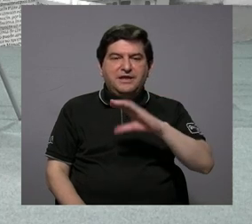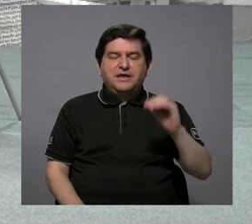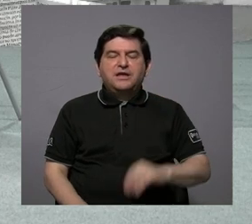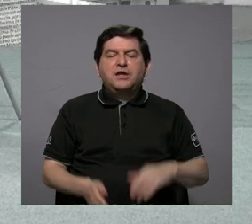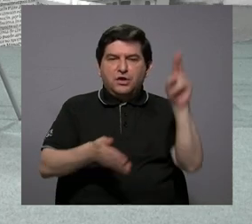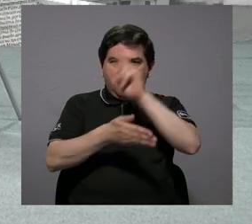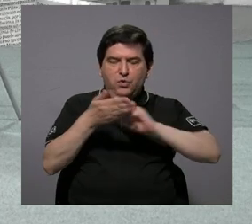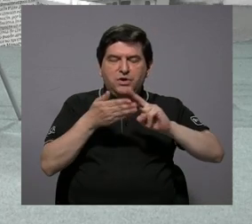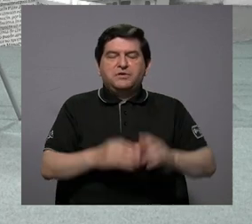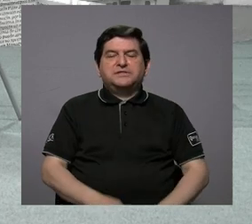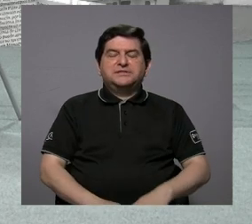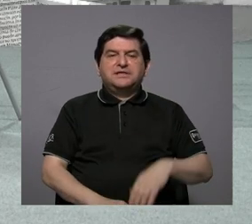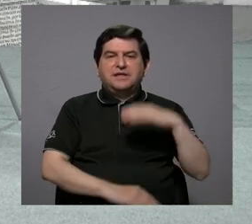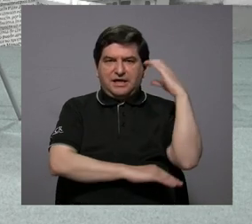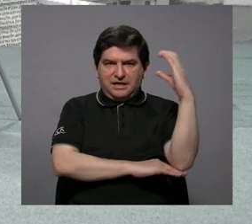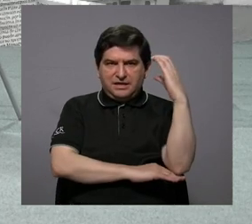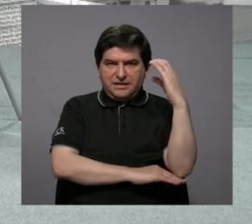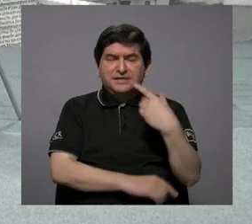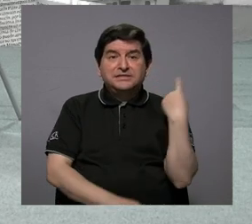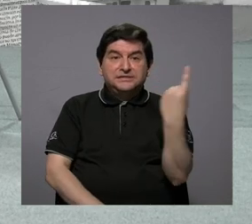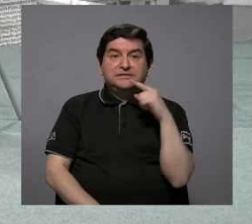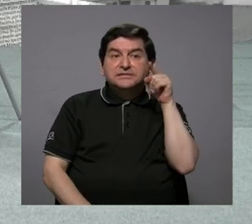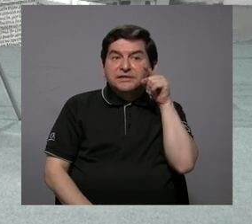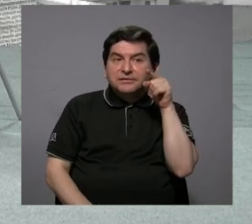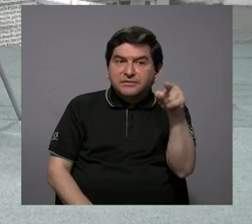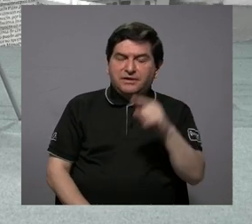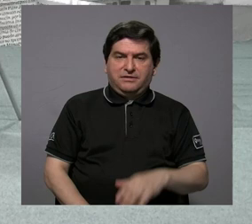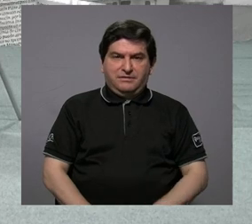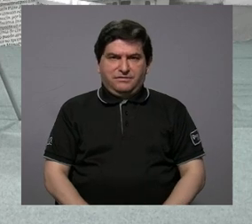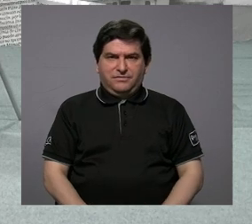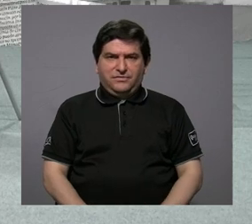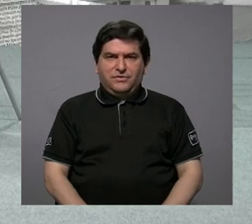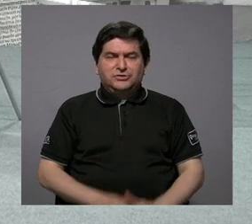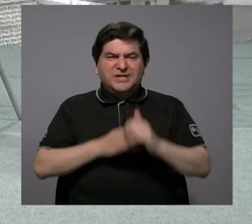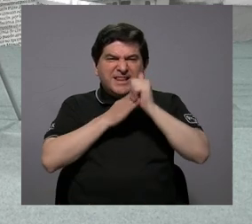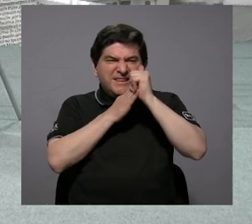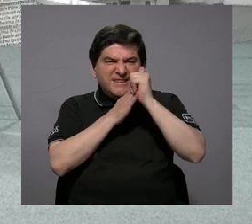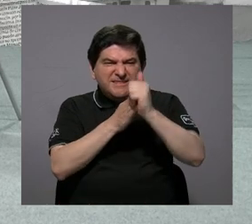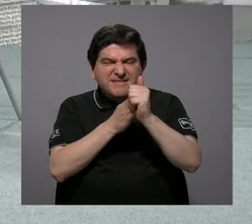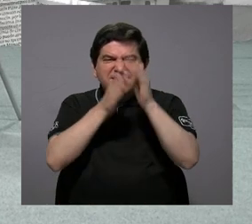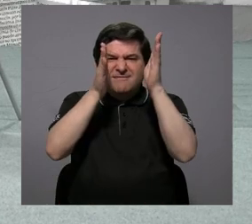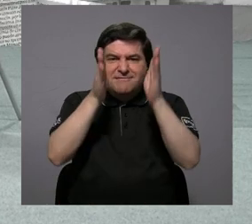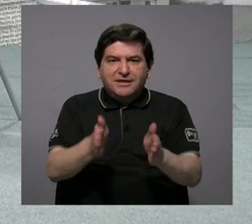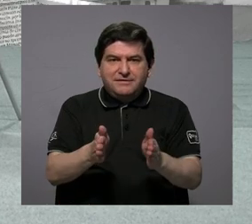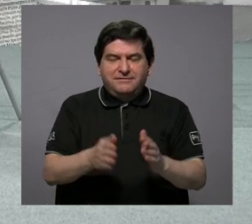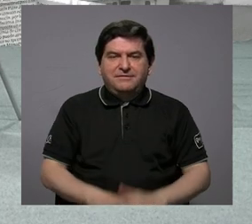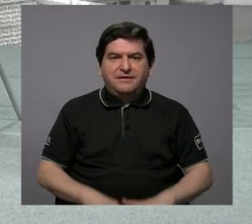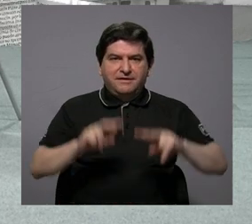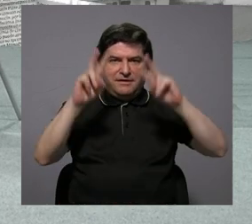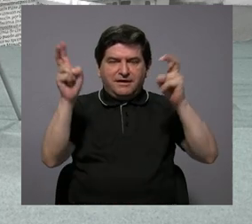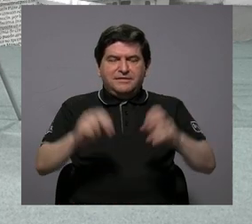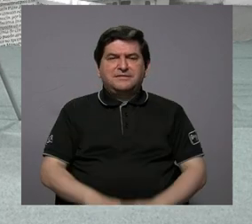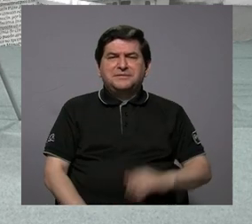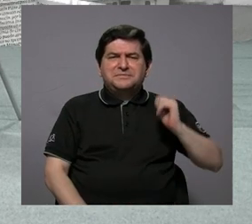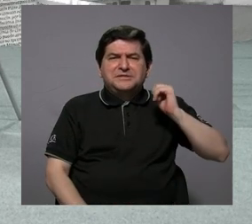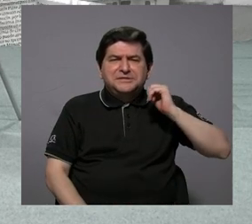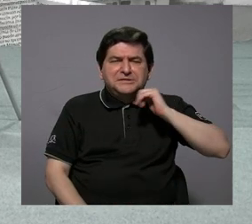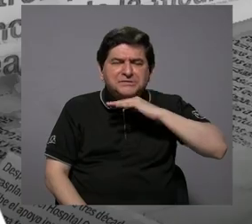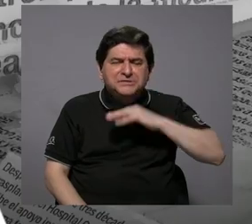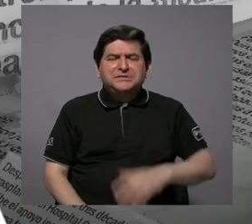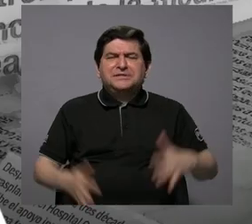Colombia, que Colombia siempre ha sido un líder, digamos, en cuanto a temas de contaminación